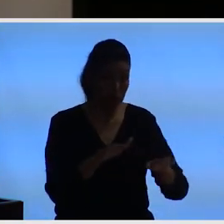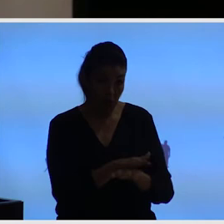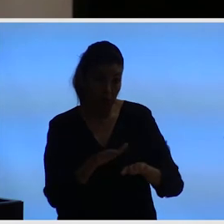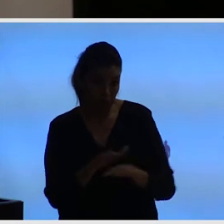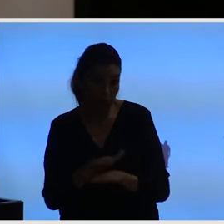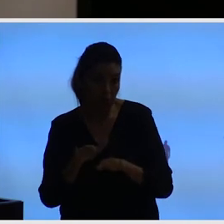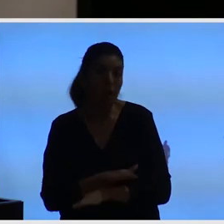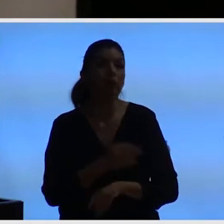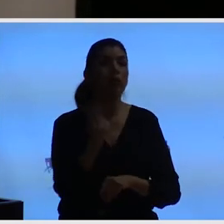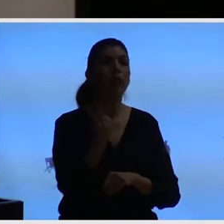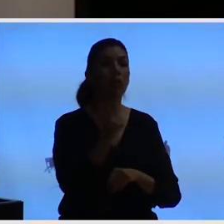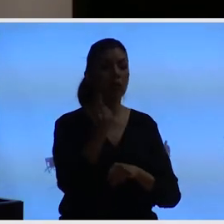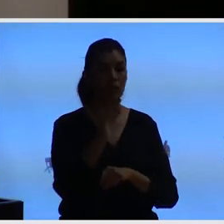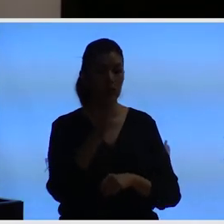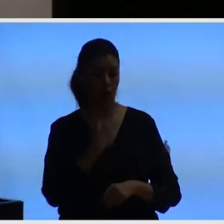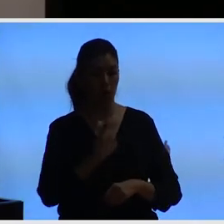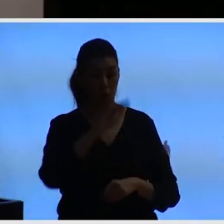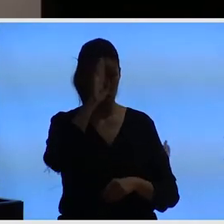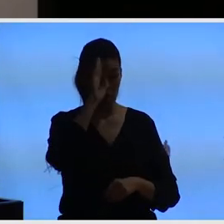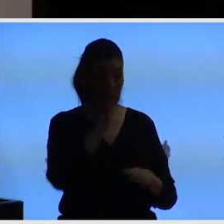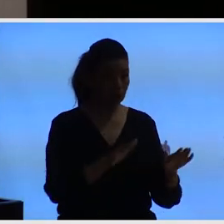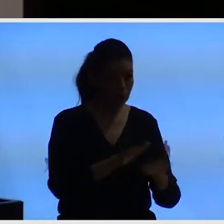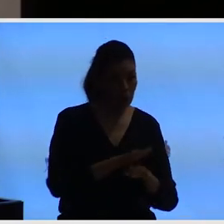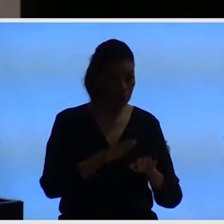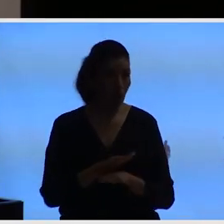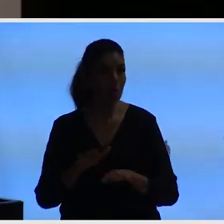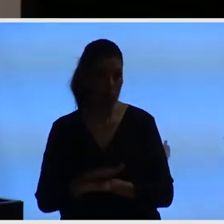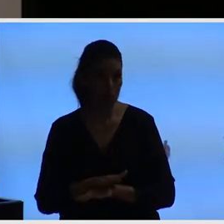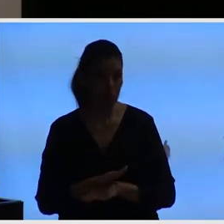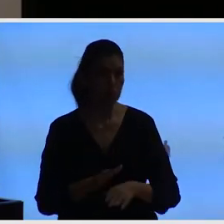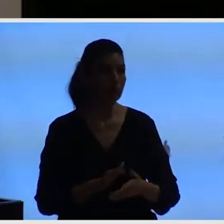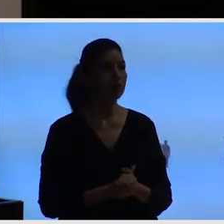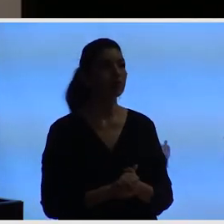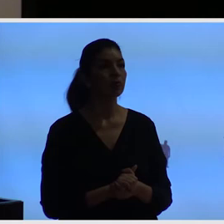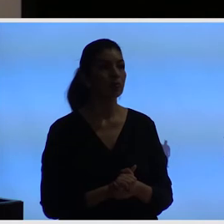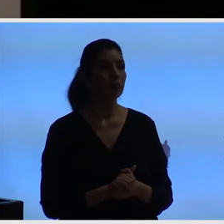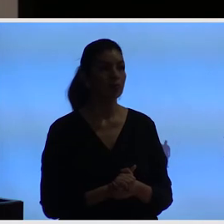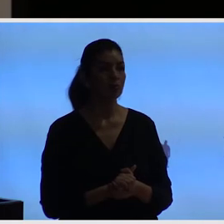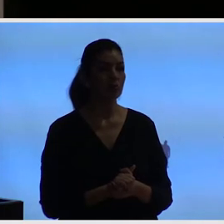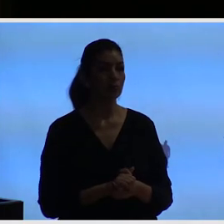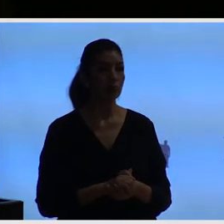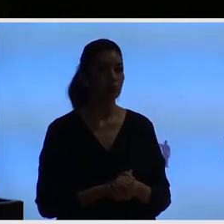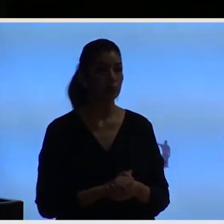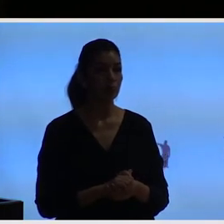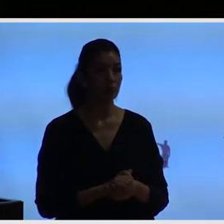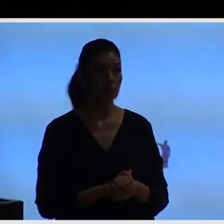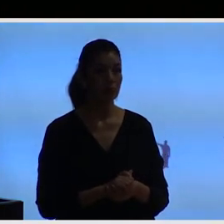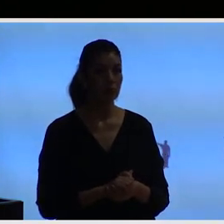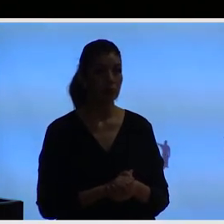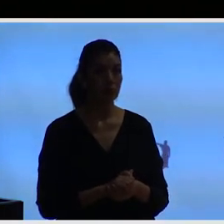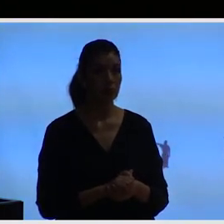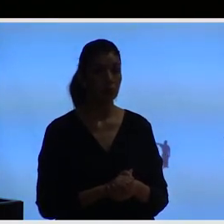Y nosotros, cada vez más, hemos encontrado en el urbanismo táctico una manera de